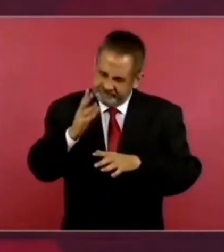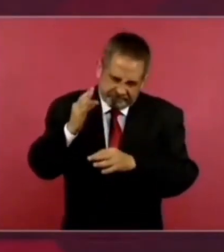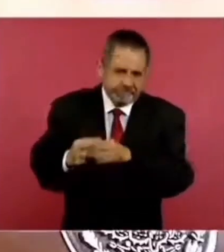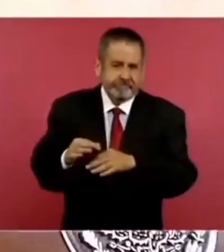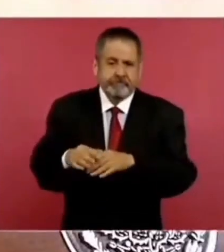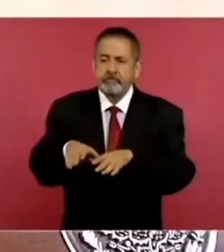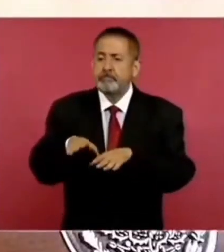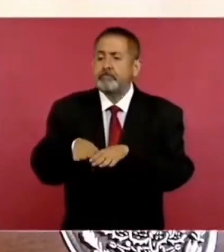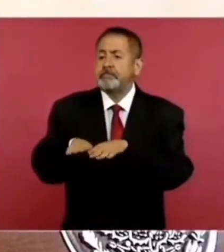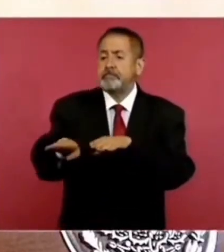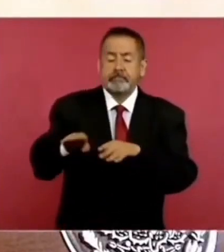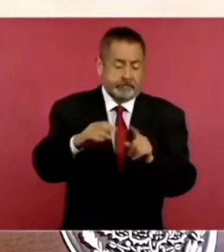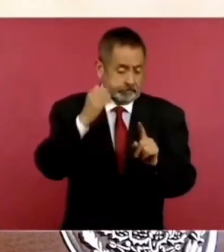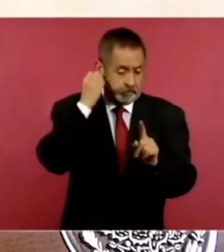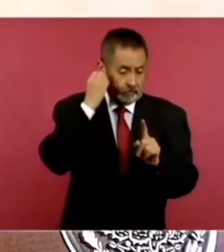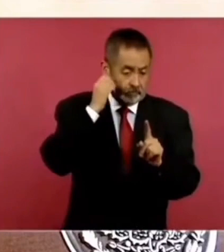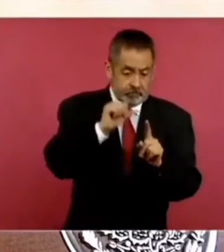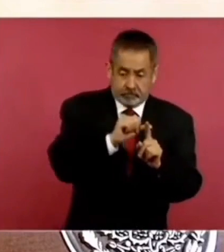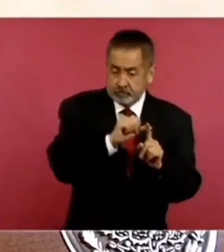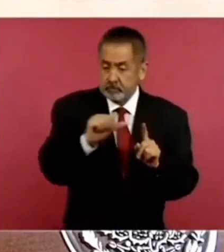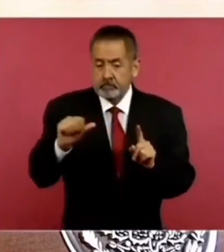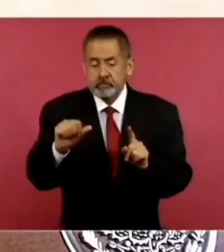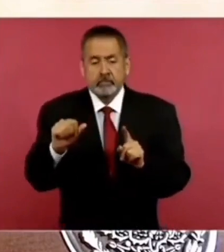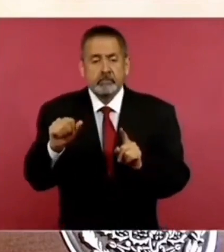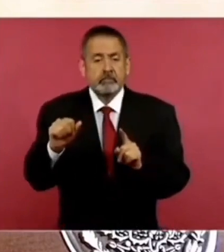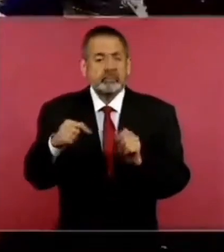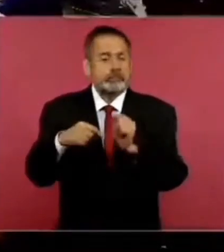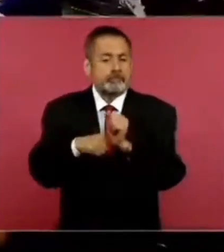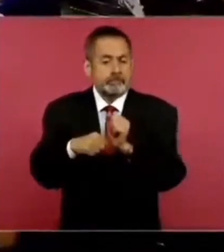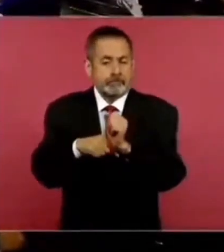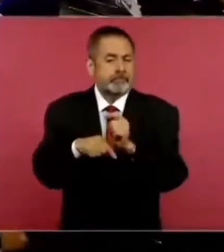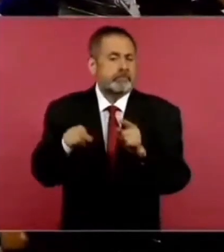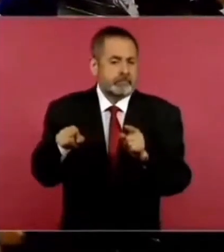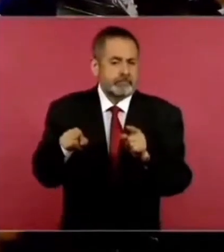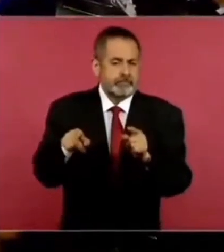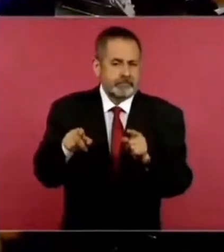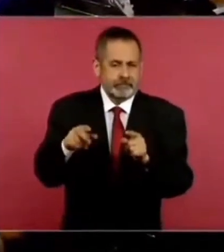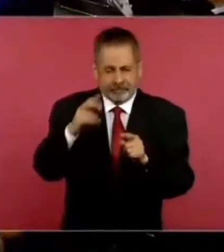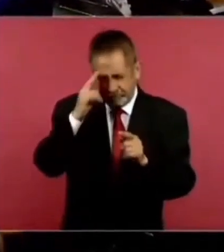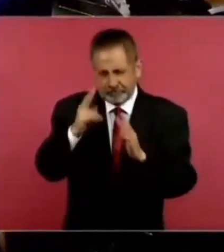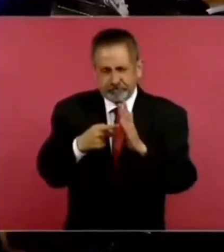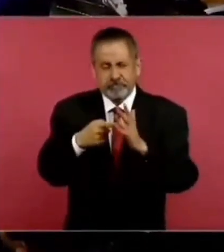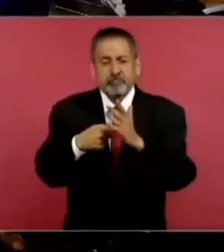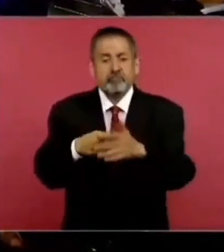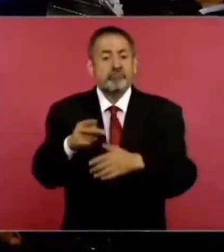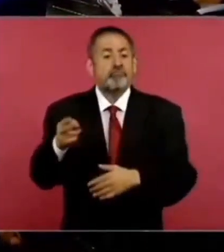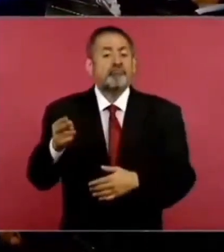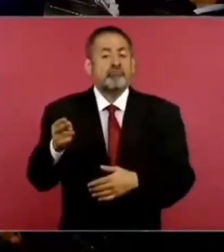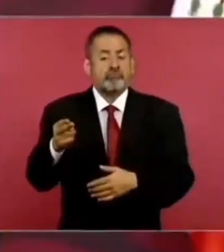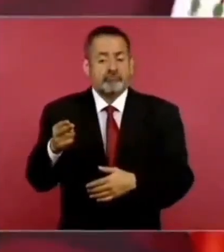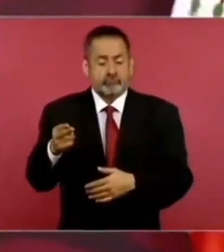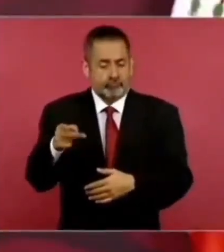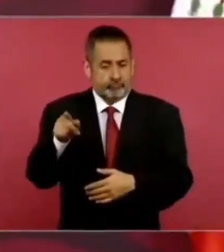de Oaxaca a Puerto Escondido. Ya de una vez les voy a decir que en noviembre